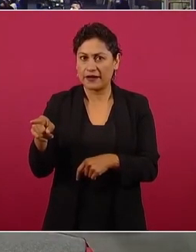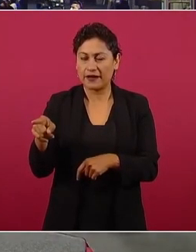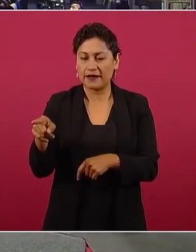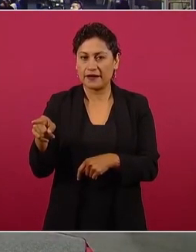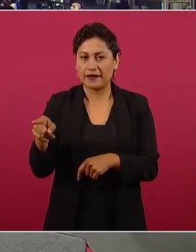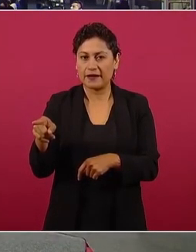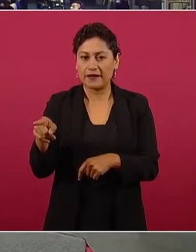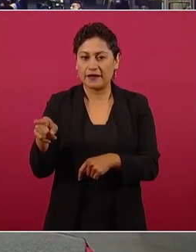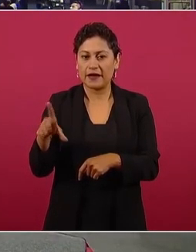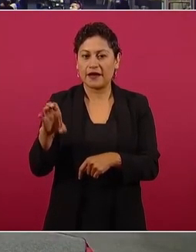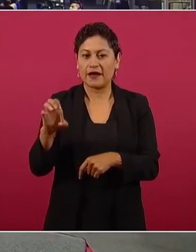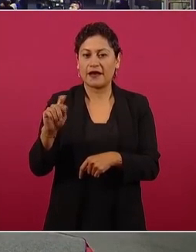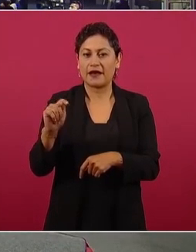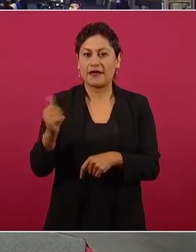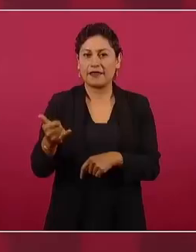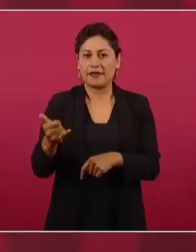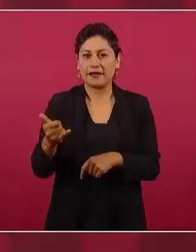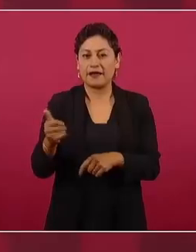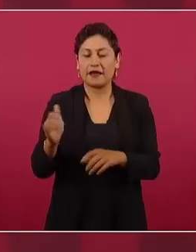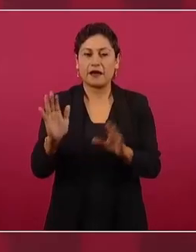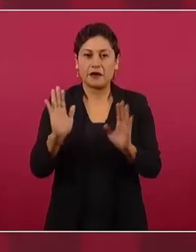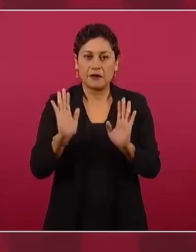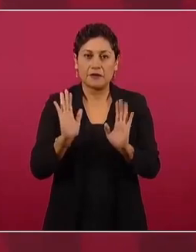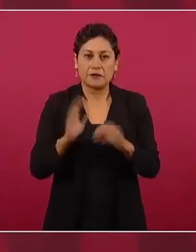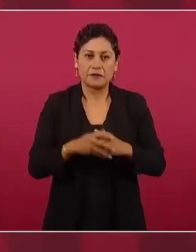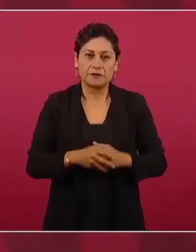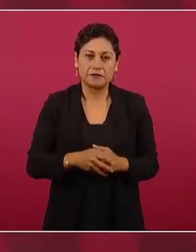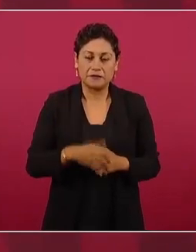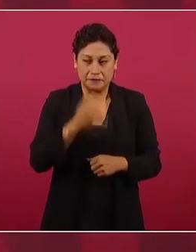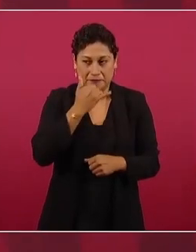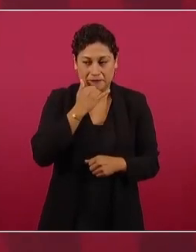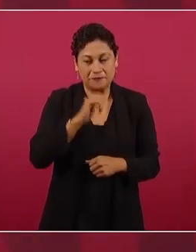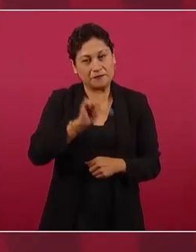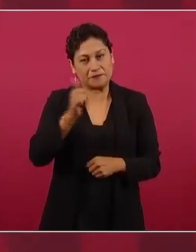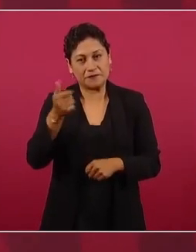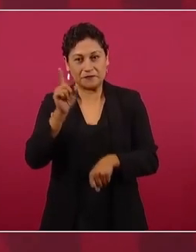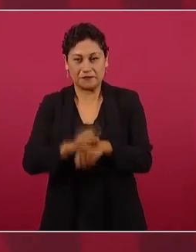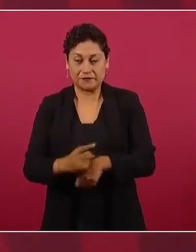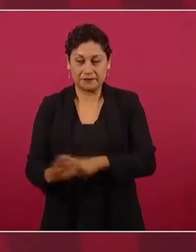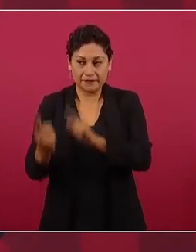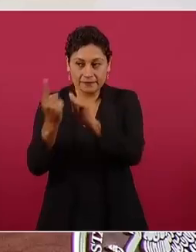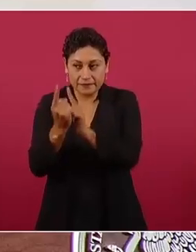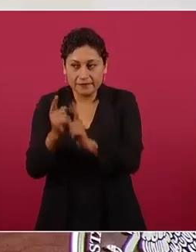bueno, ya le voy a decir lo que dijo la maestra de Bester, de ella.